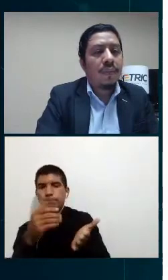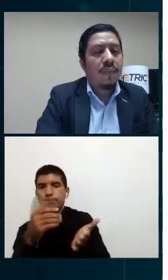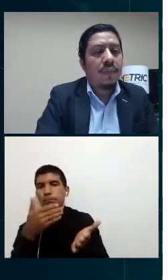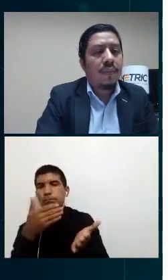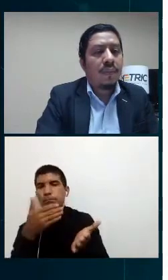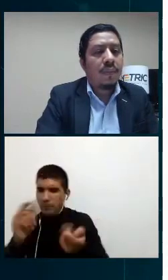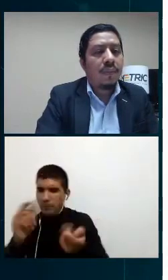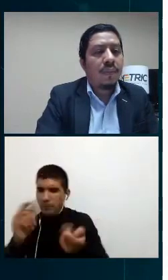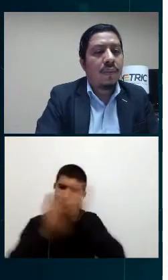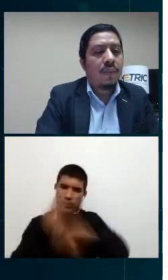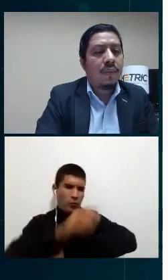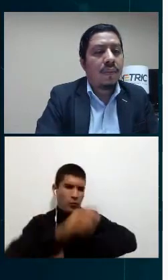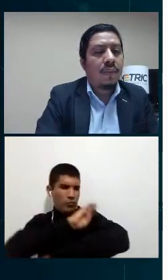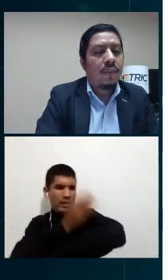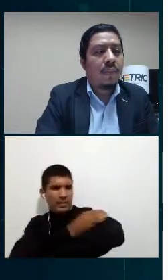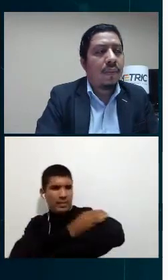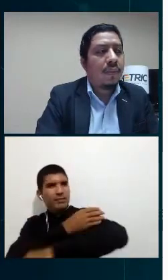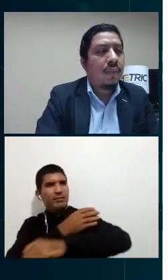y 2550